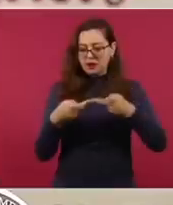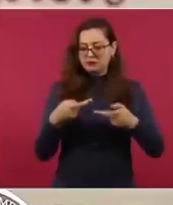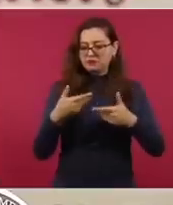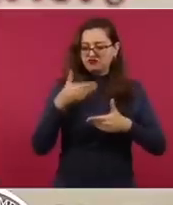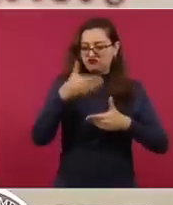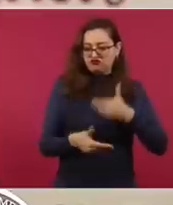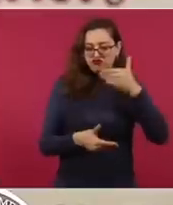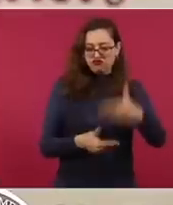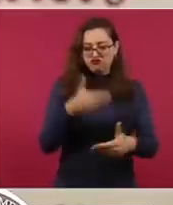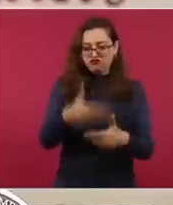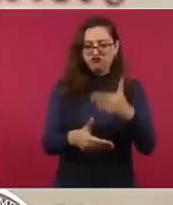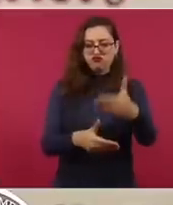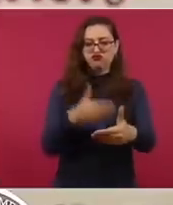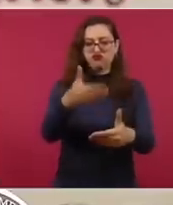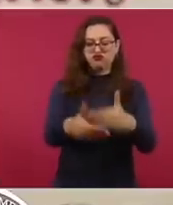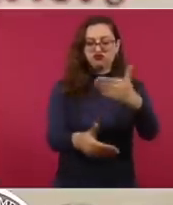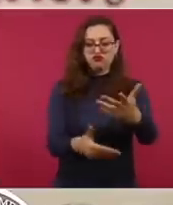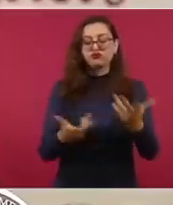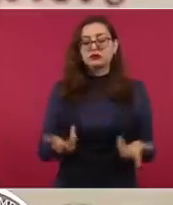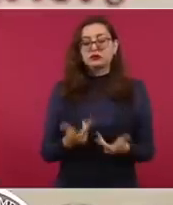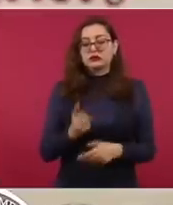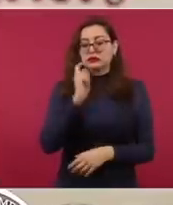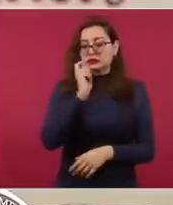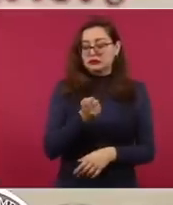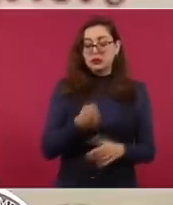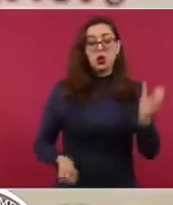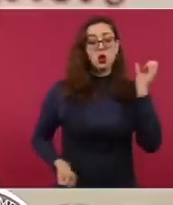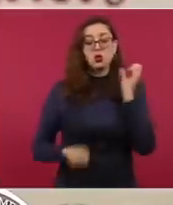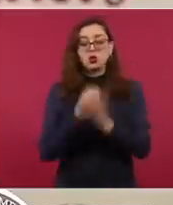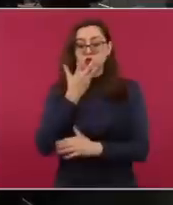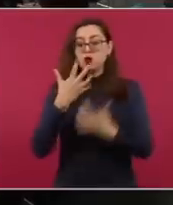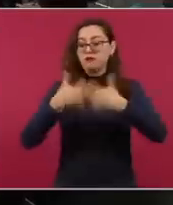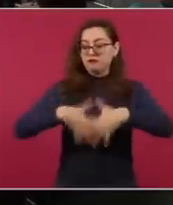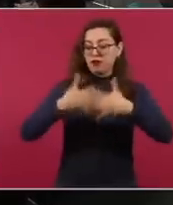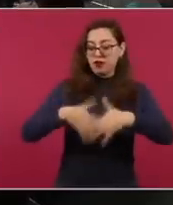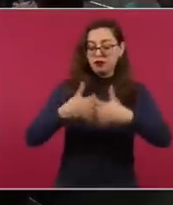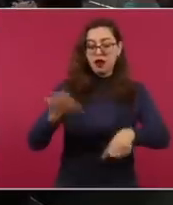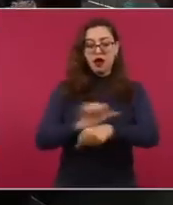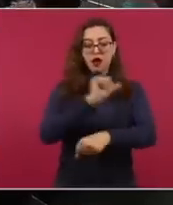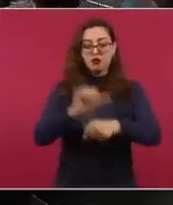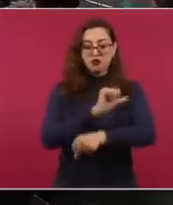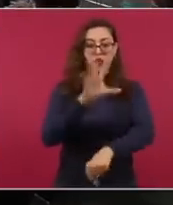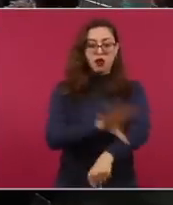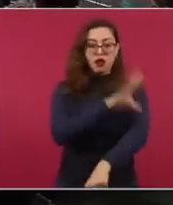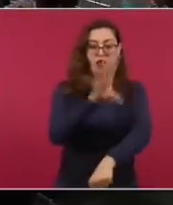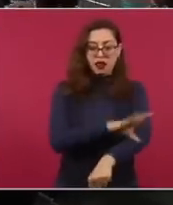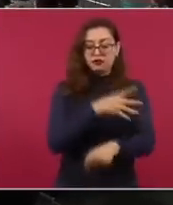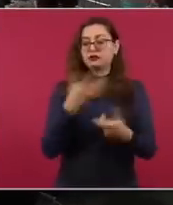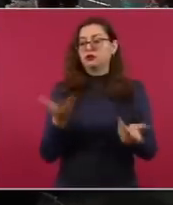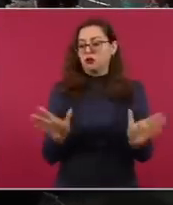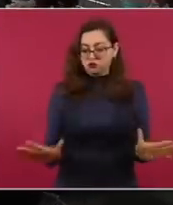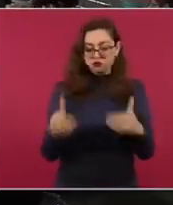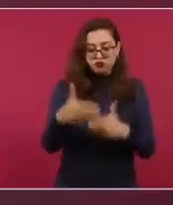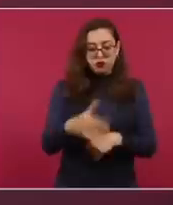quiere decir electromovilidad, quiere decir instalaciones para los vehículos eléctricos en los tres países, quiere decir trabajo común para que tengamos baterías,